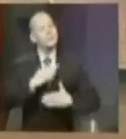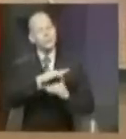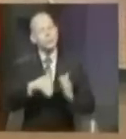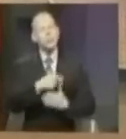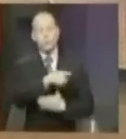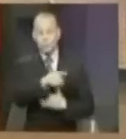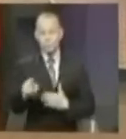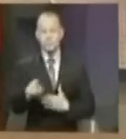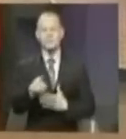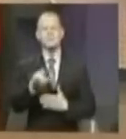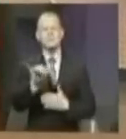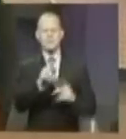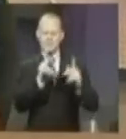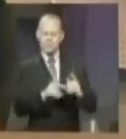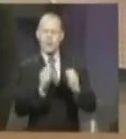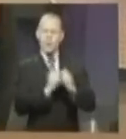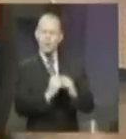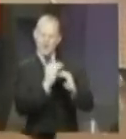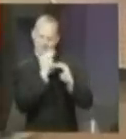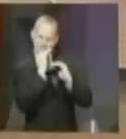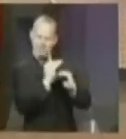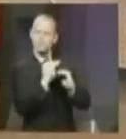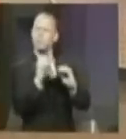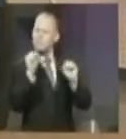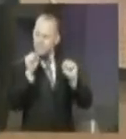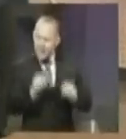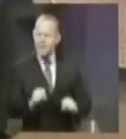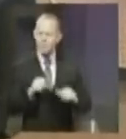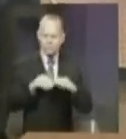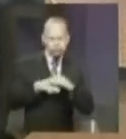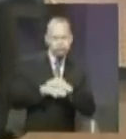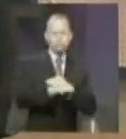inclusive personas con impedimentos que van a poder transcurrir por ese gran paseo. ¡Gracias! ¡Gracias! ¡Gracias!